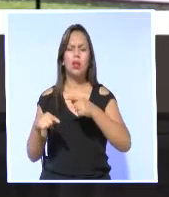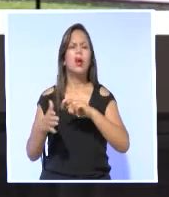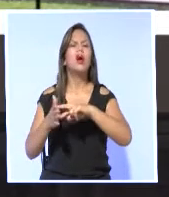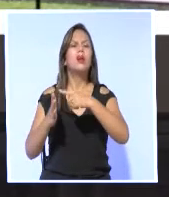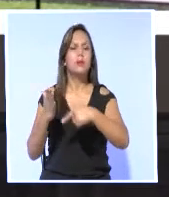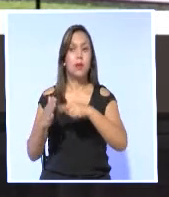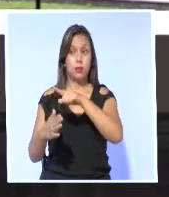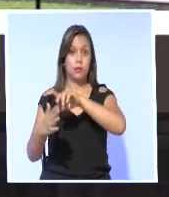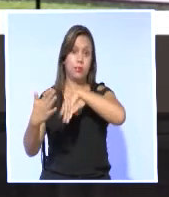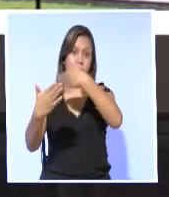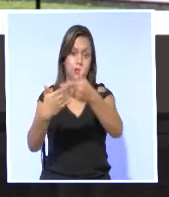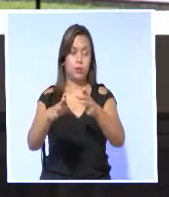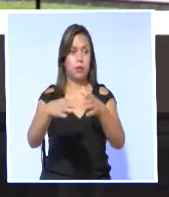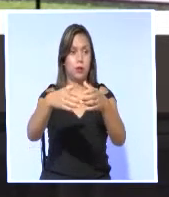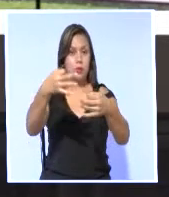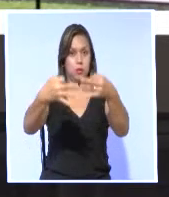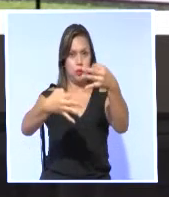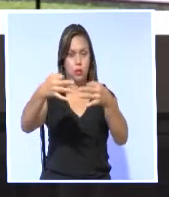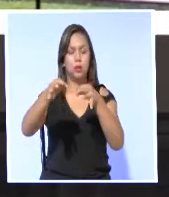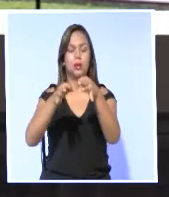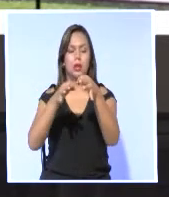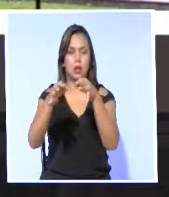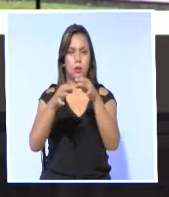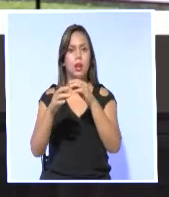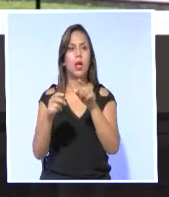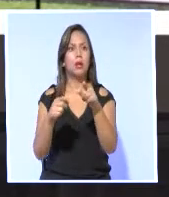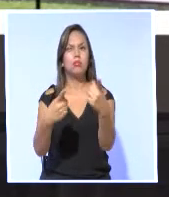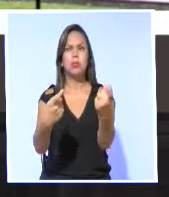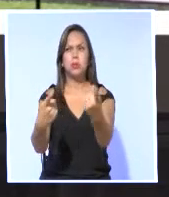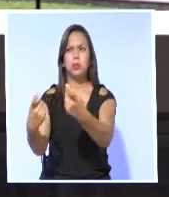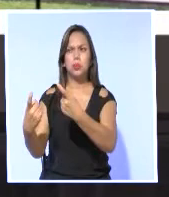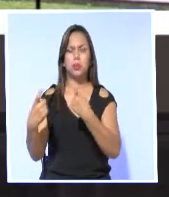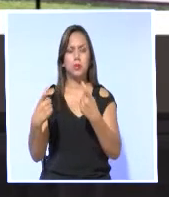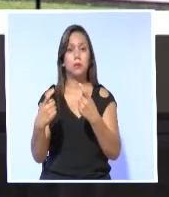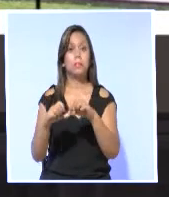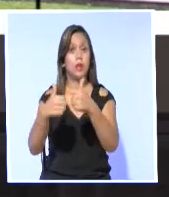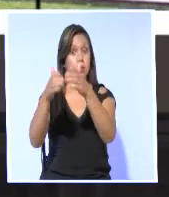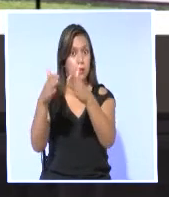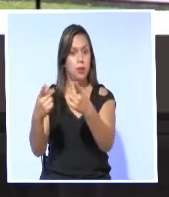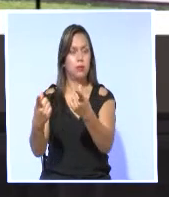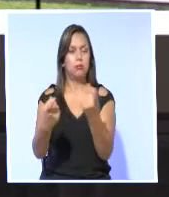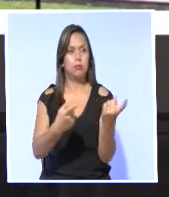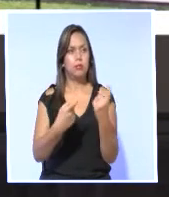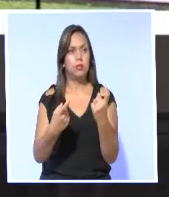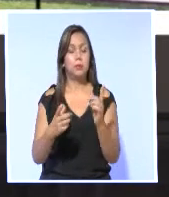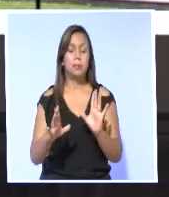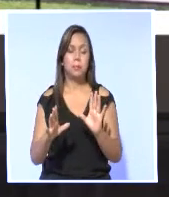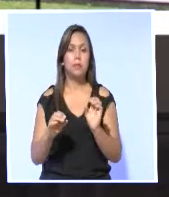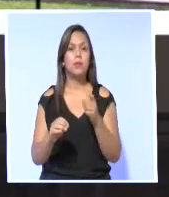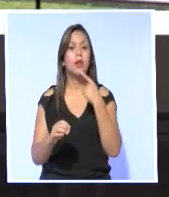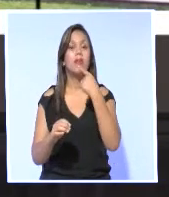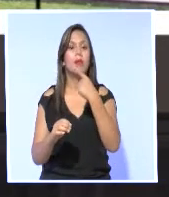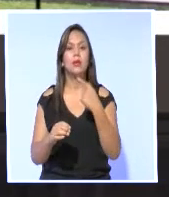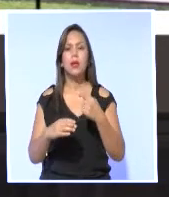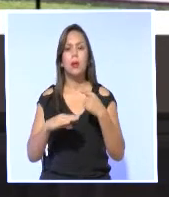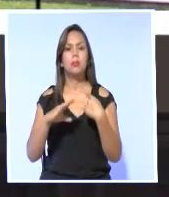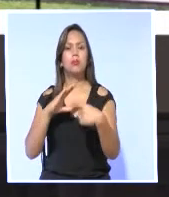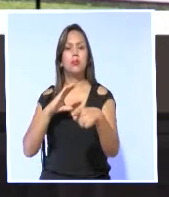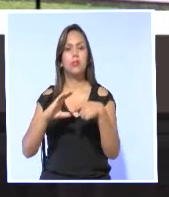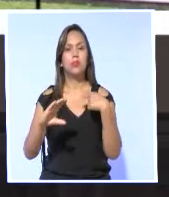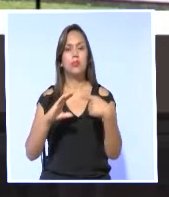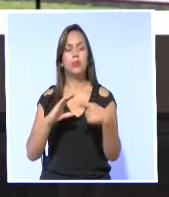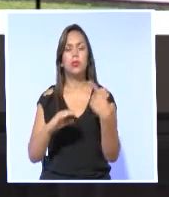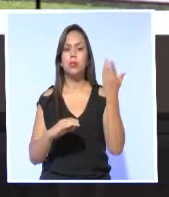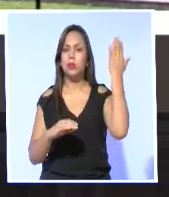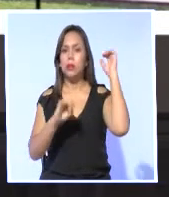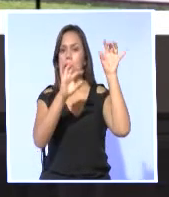Comisión de Justicia de la Asamblea Nacional. Ahí respondió las preguntas de los legisladores y rechazó que el cruce de correos electrónicos con